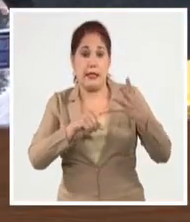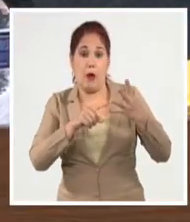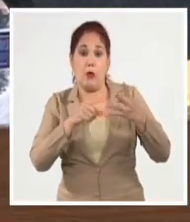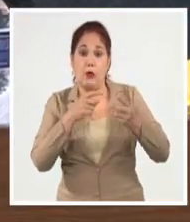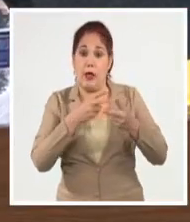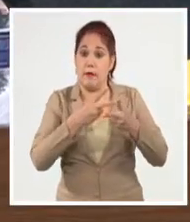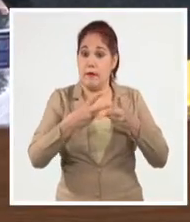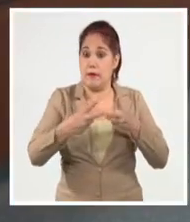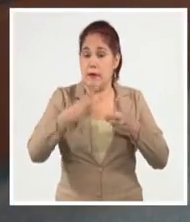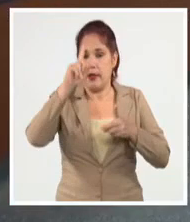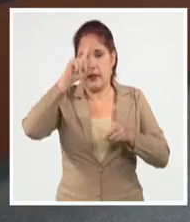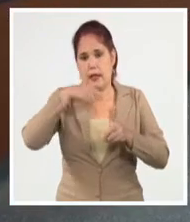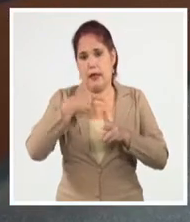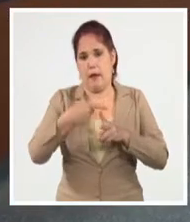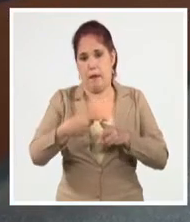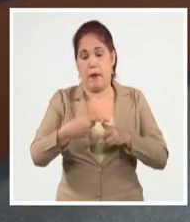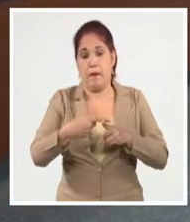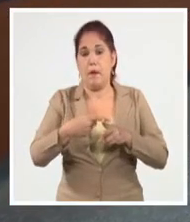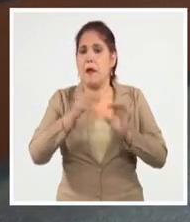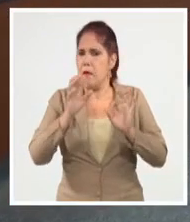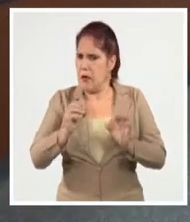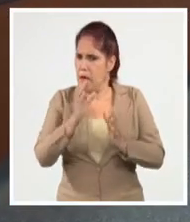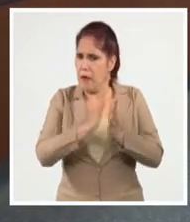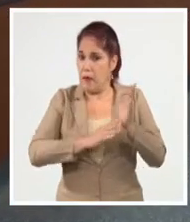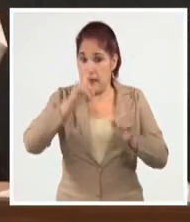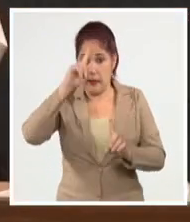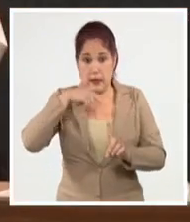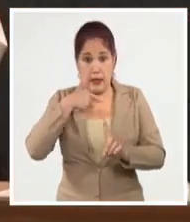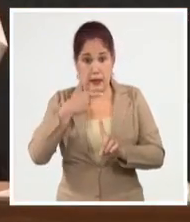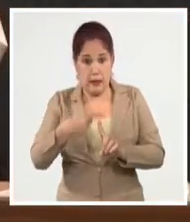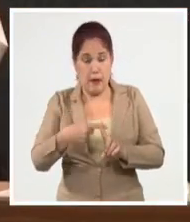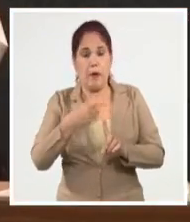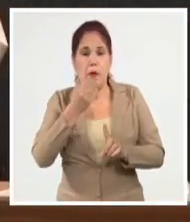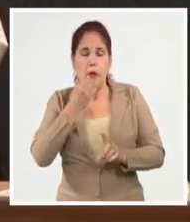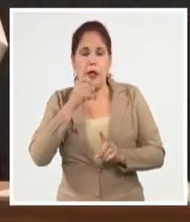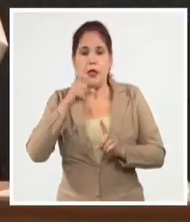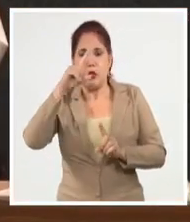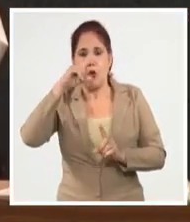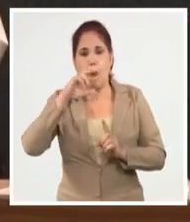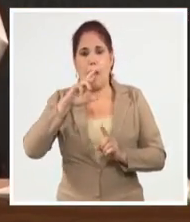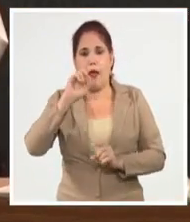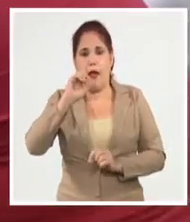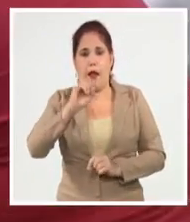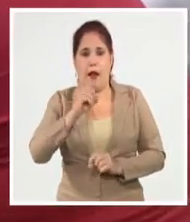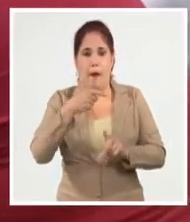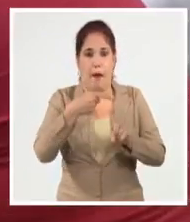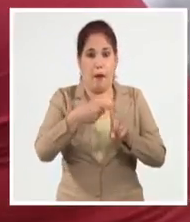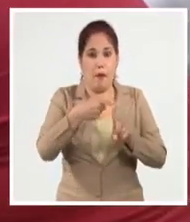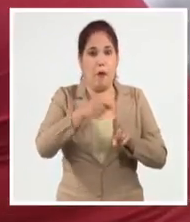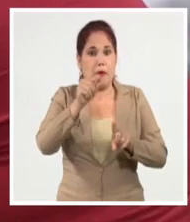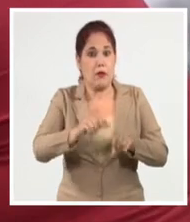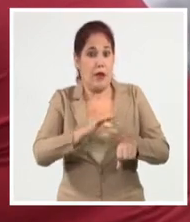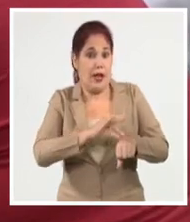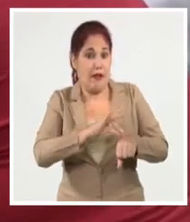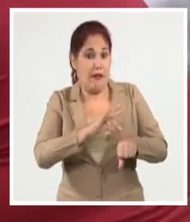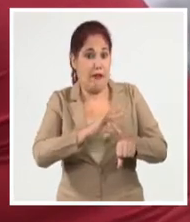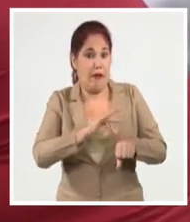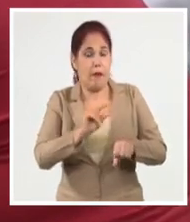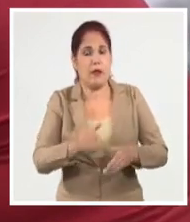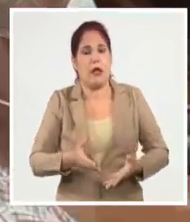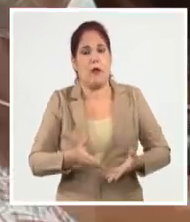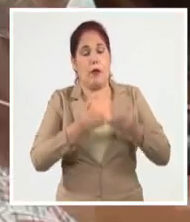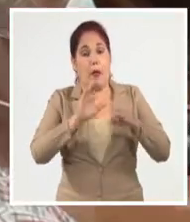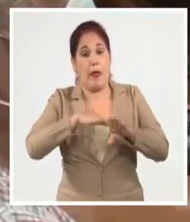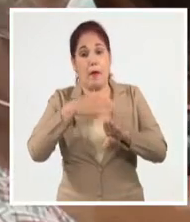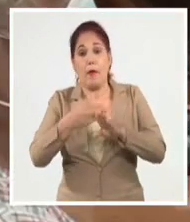de septiembre. A la vez, que en el mismo mes de septiembre vacunarán con Soberana Plus a los convalescientes, mientras que a partir del día 15,